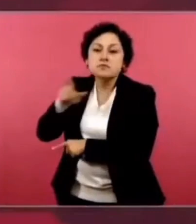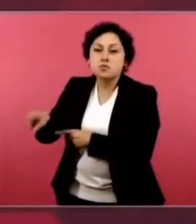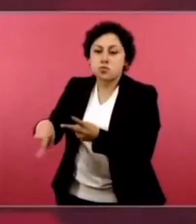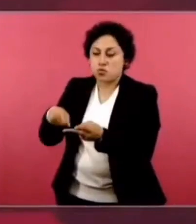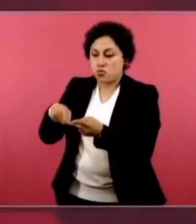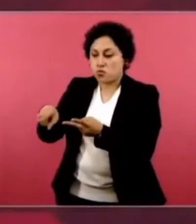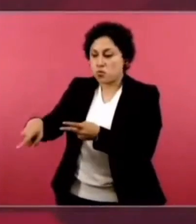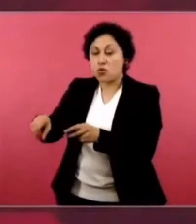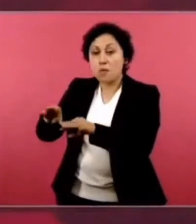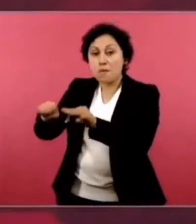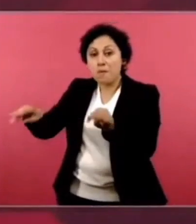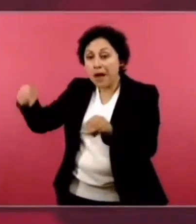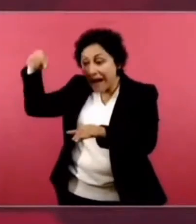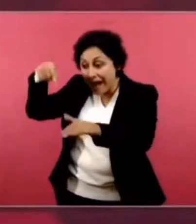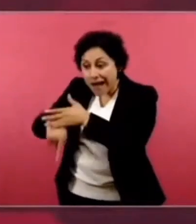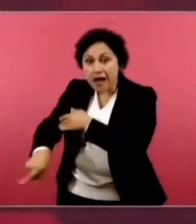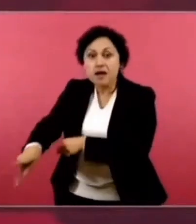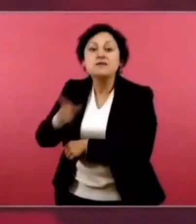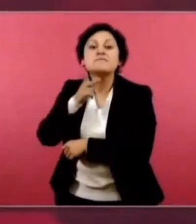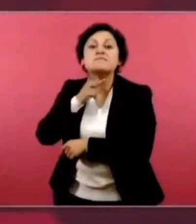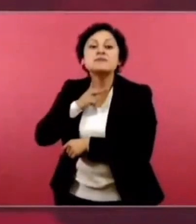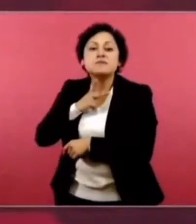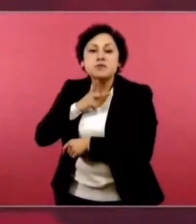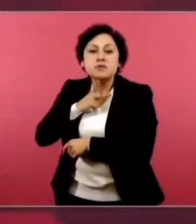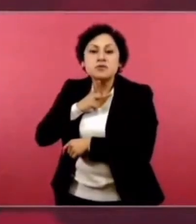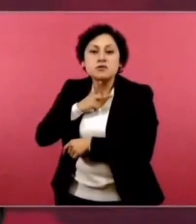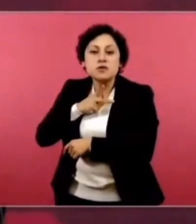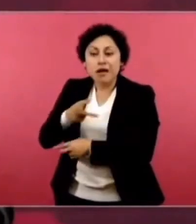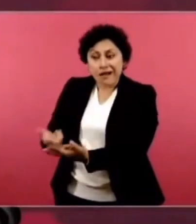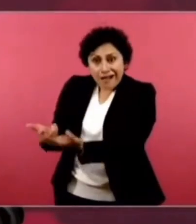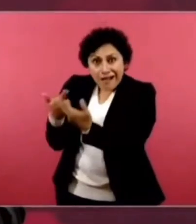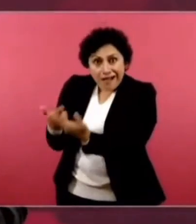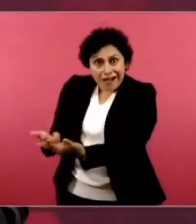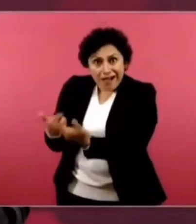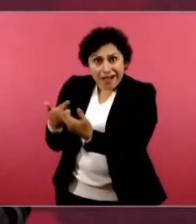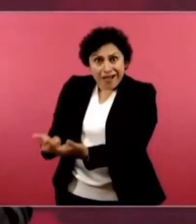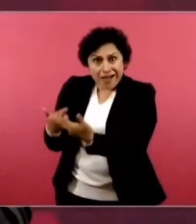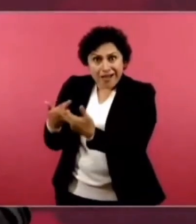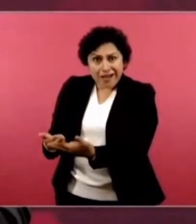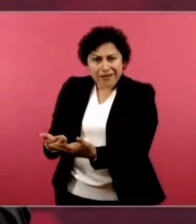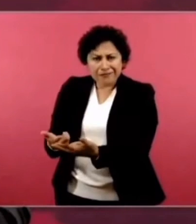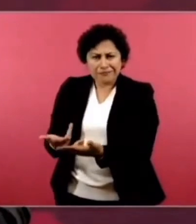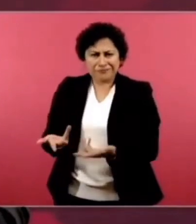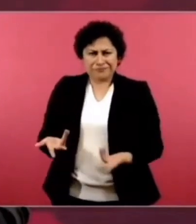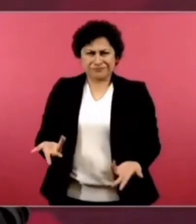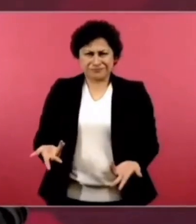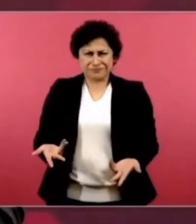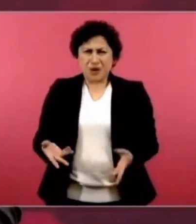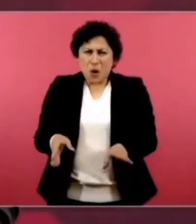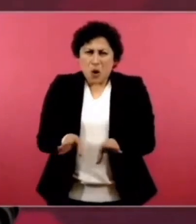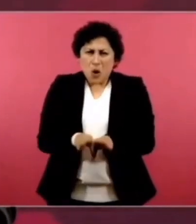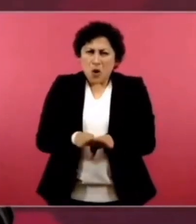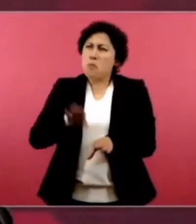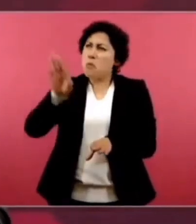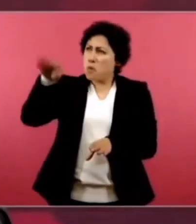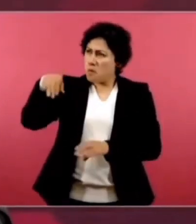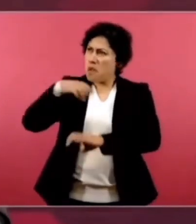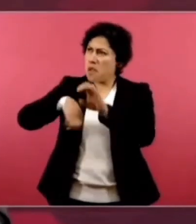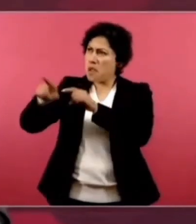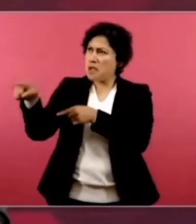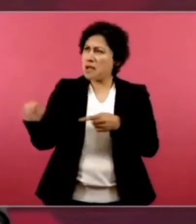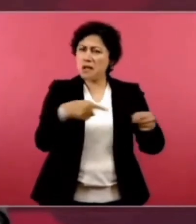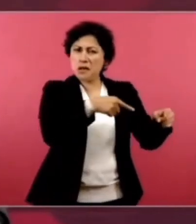¿por qué vamos a invertir en el norte y en aguas profundas?